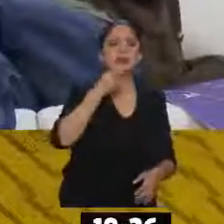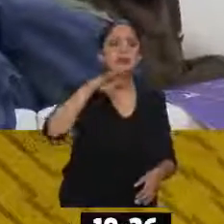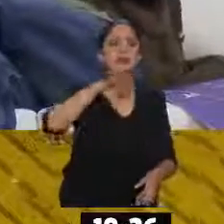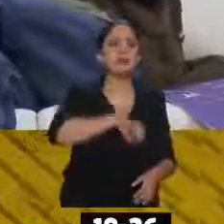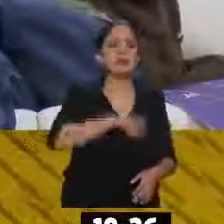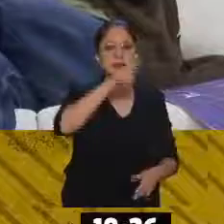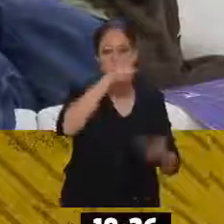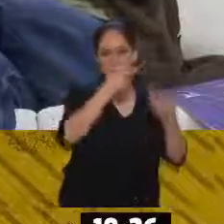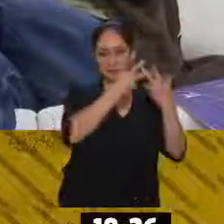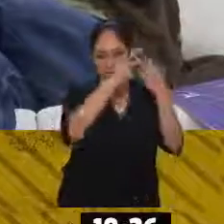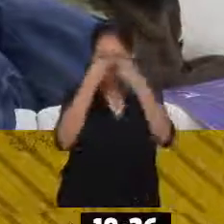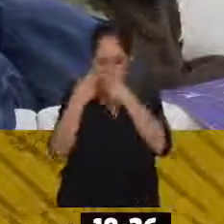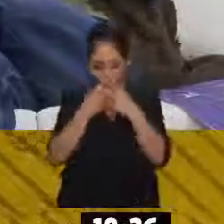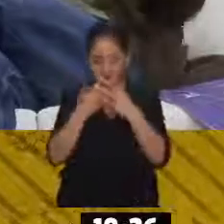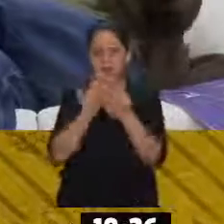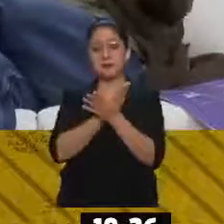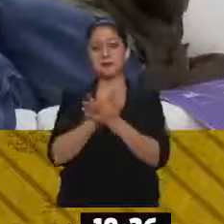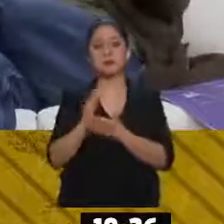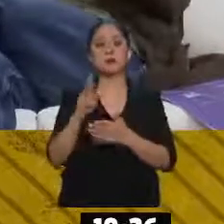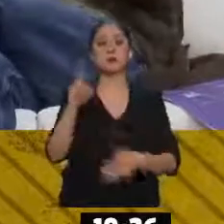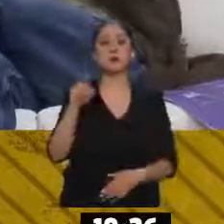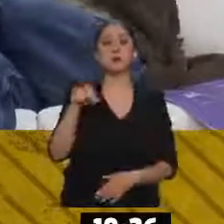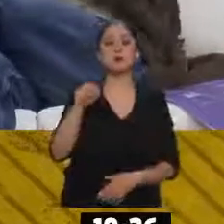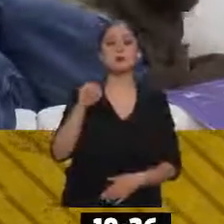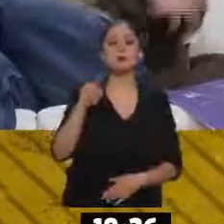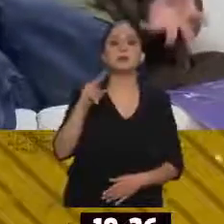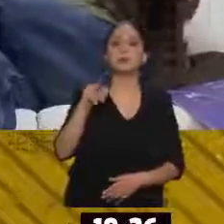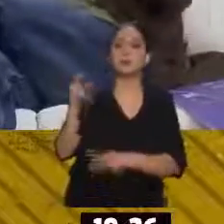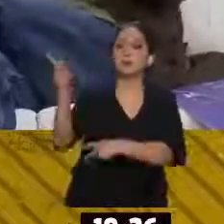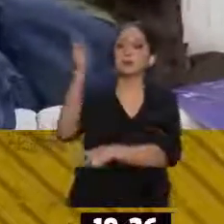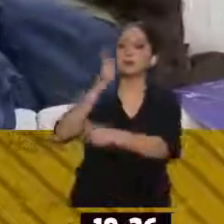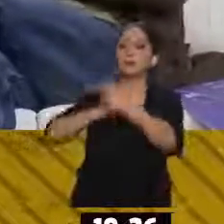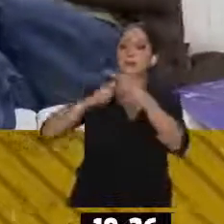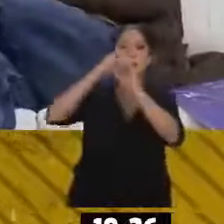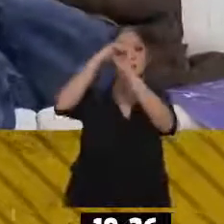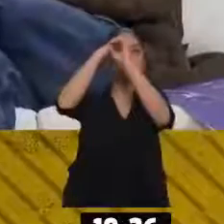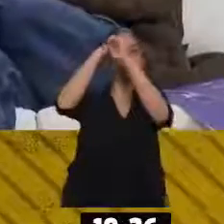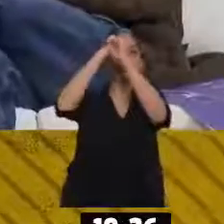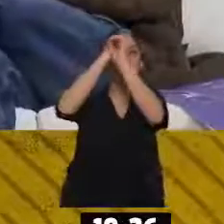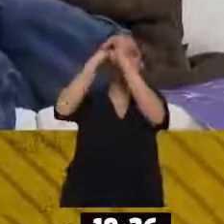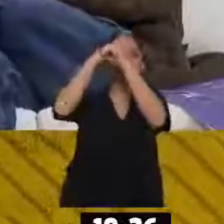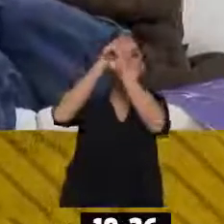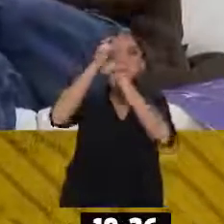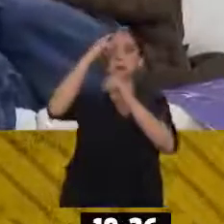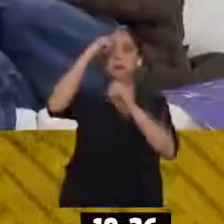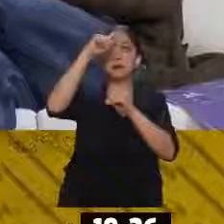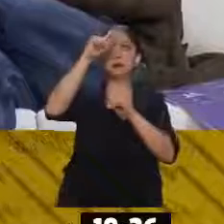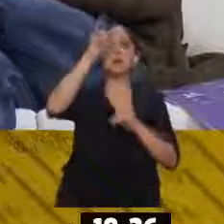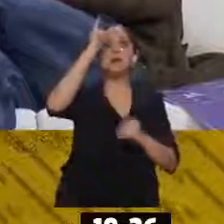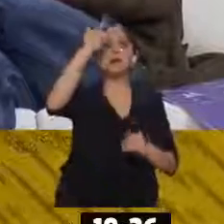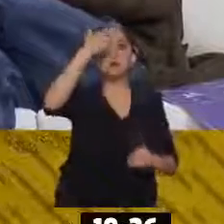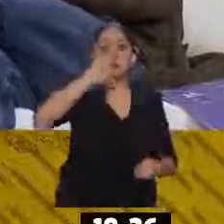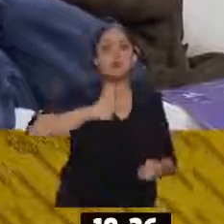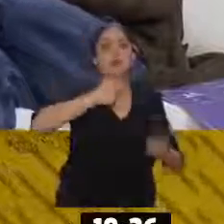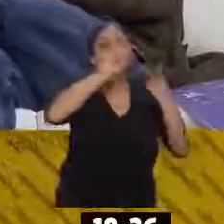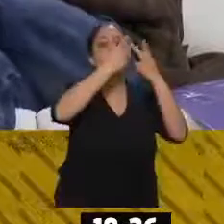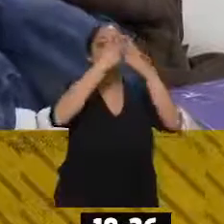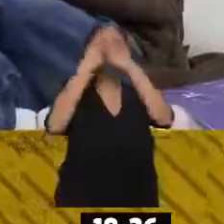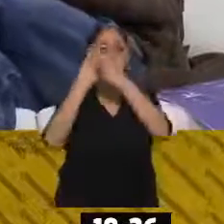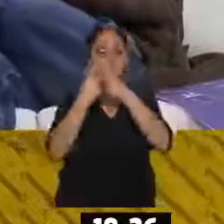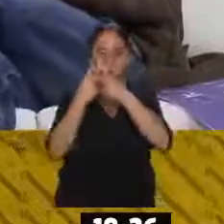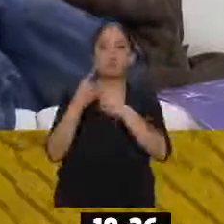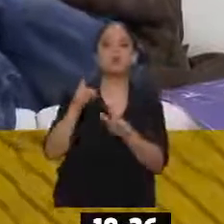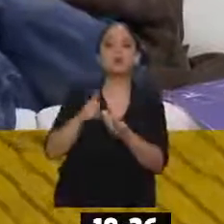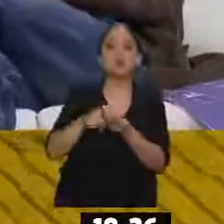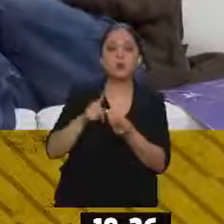gracias a Universum vamos a llevar telescopios, vamos a hacer una noche de estrellas. No, no, no, qué bonito. ¿En dónde va ser y cuándo? Eso es en el